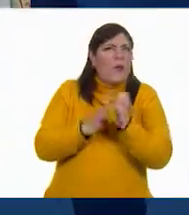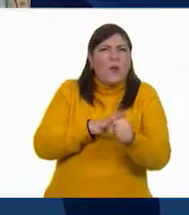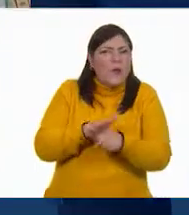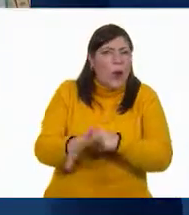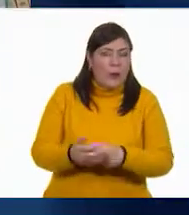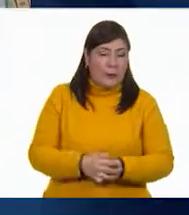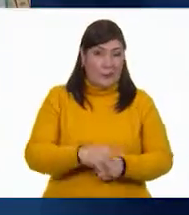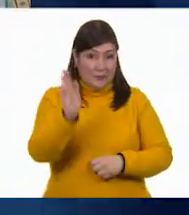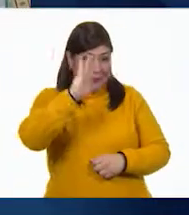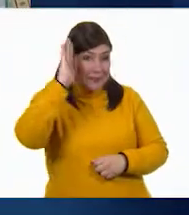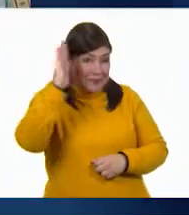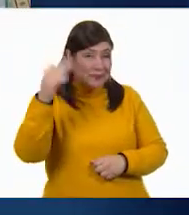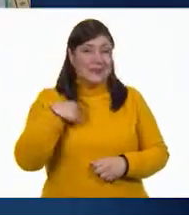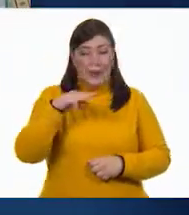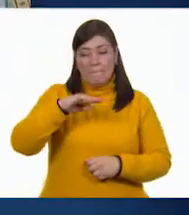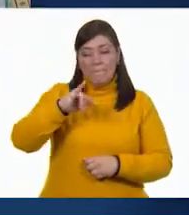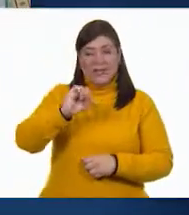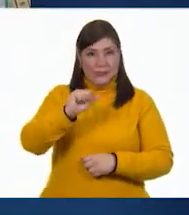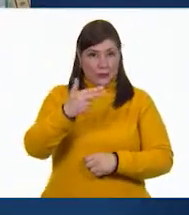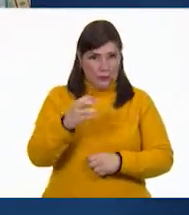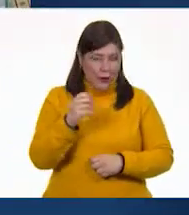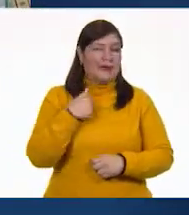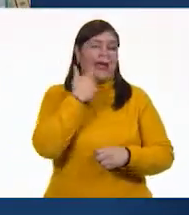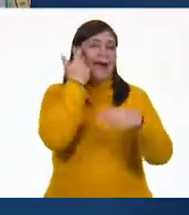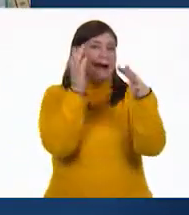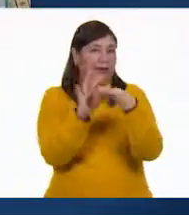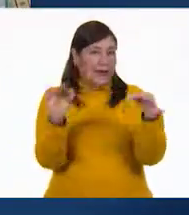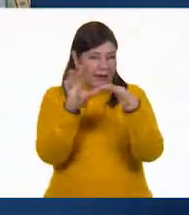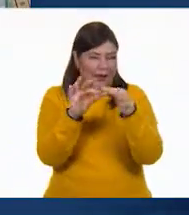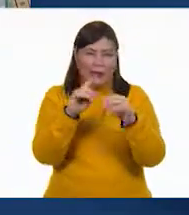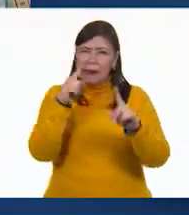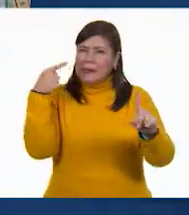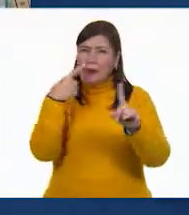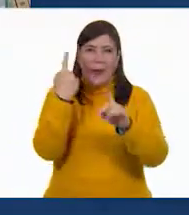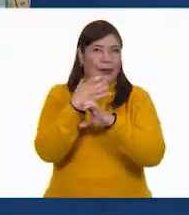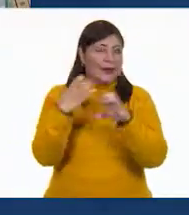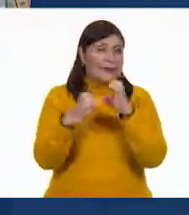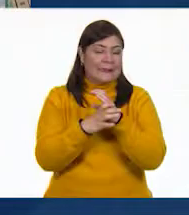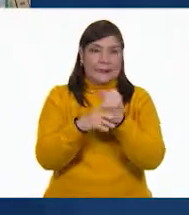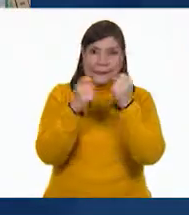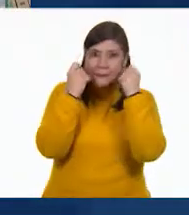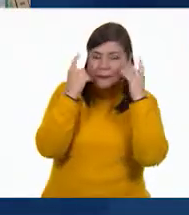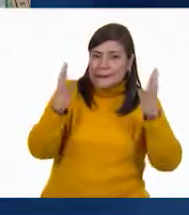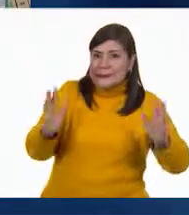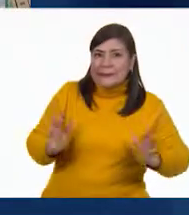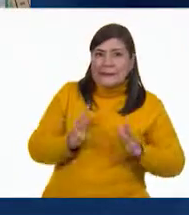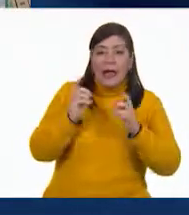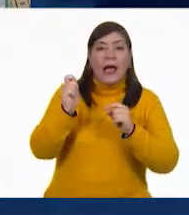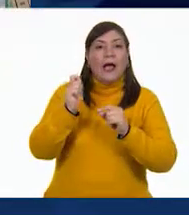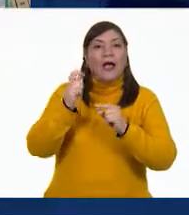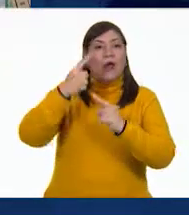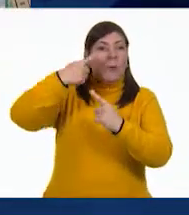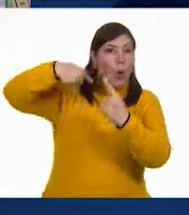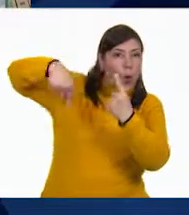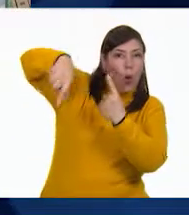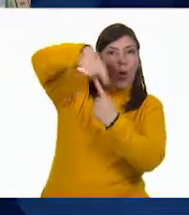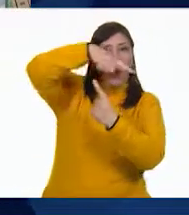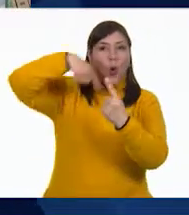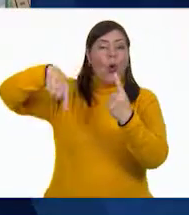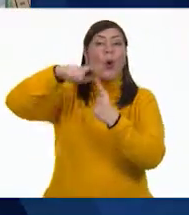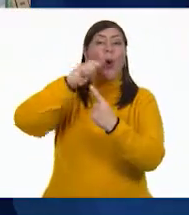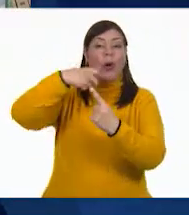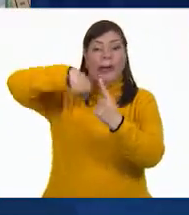Amigas y amigos, soy Mishu. Les quiero platicar algo súper sorprendente. Y son los voladores de Papantla. ¿Los conocen?